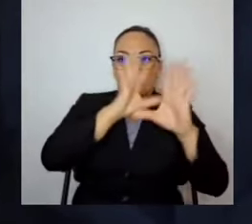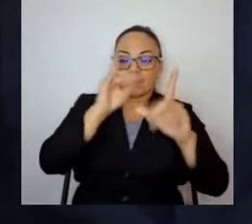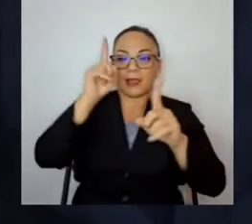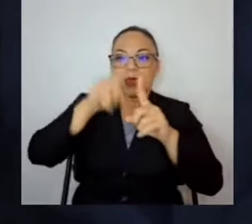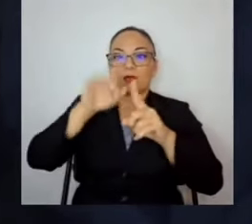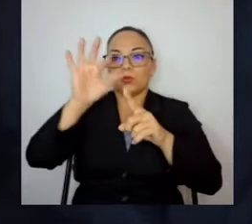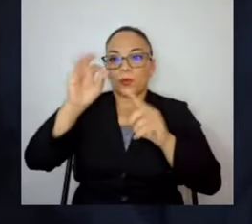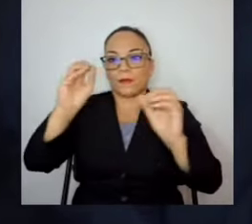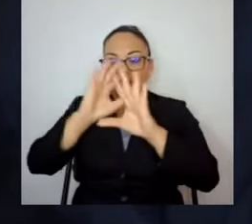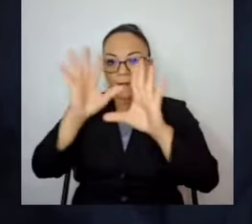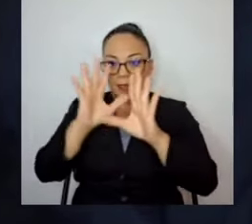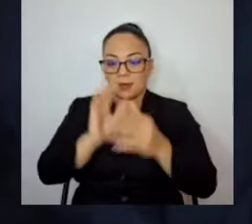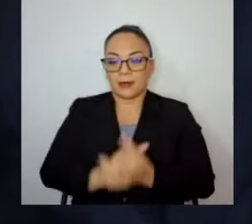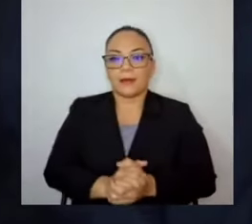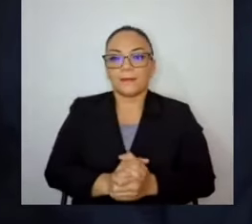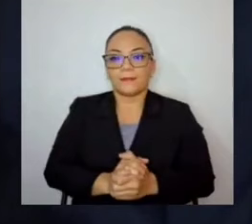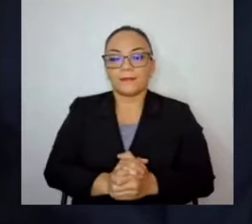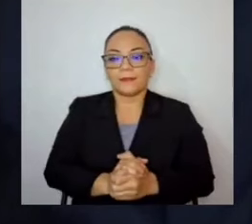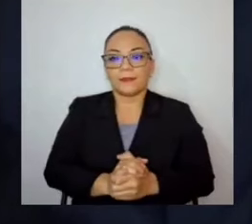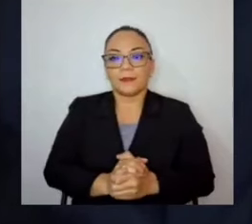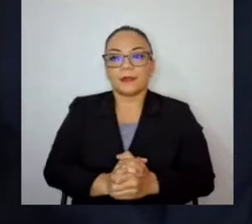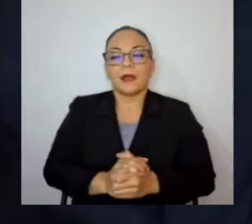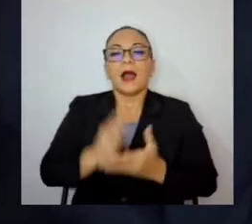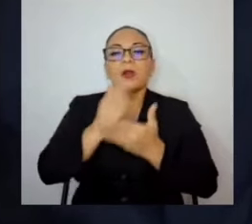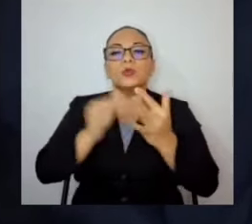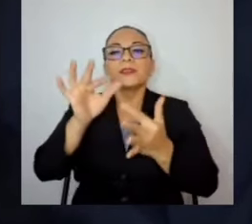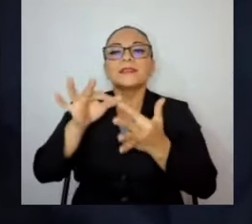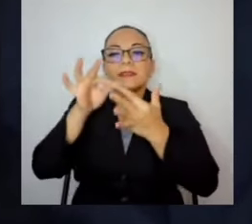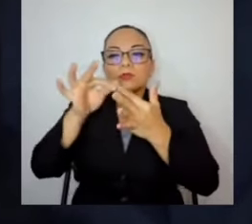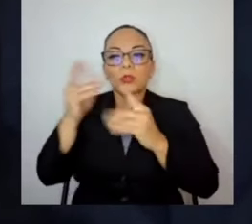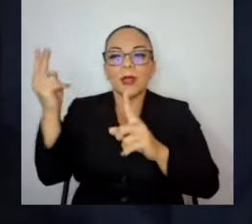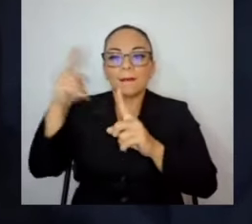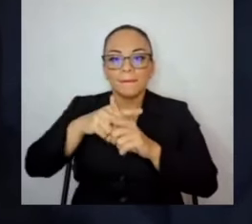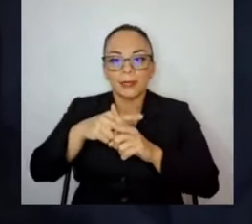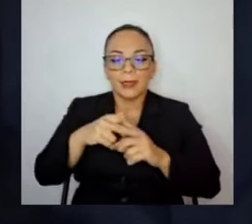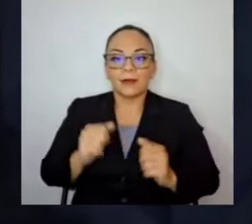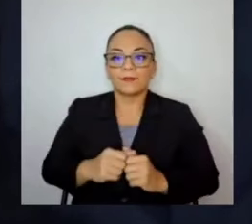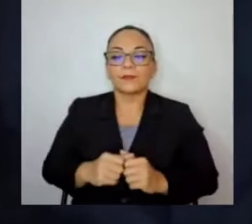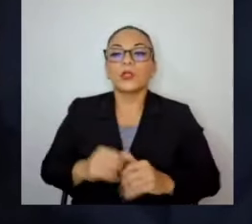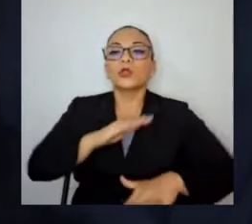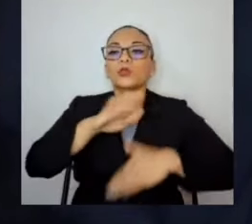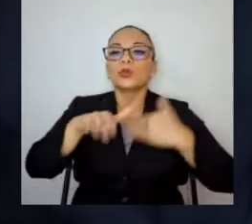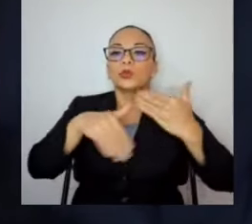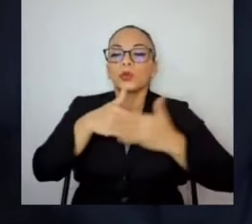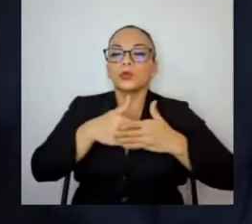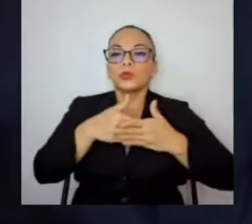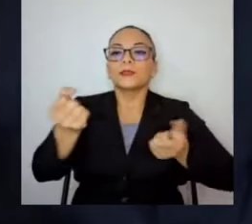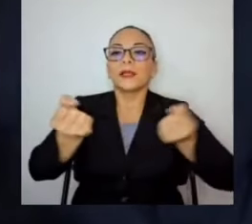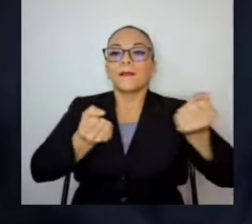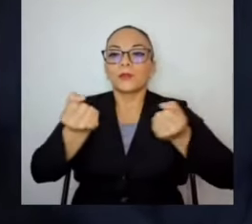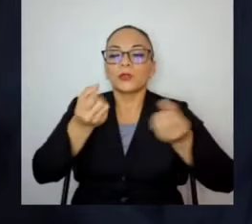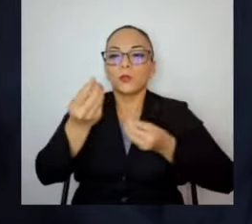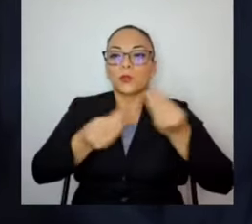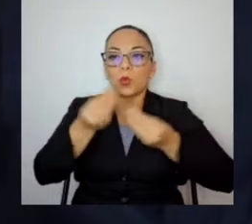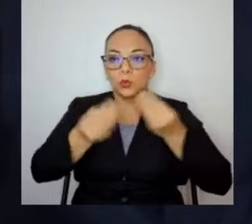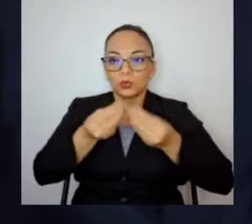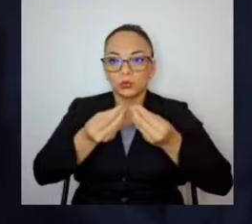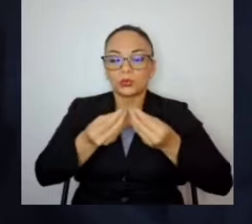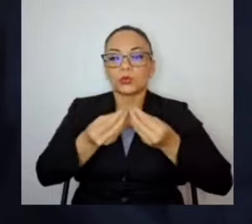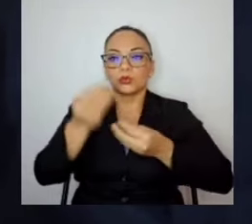mañana. Las excepciones que van a aplicar es todos aquellos camiones con productos perecederos,